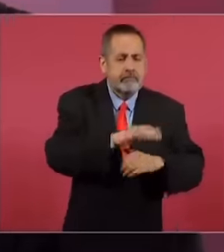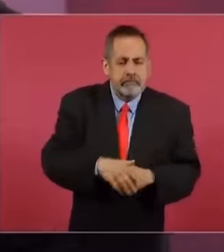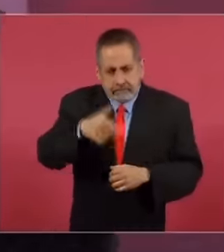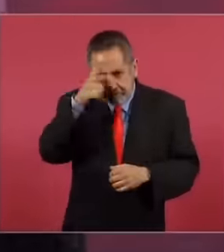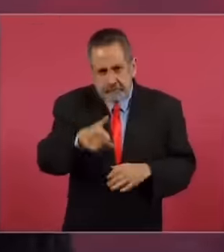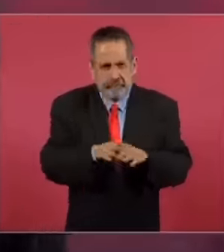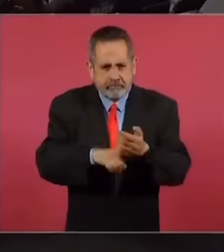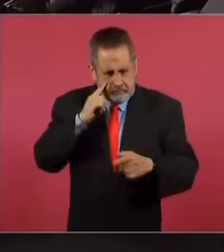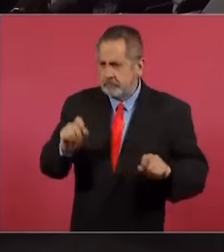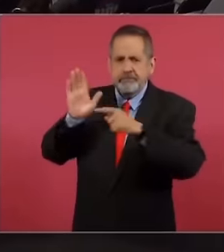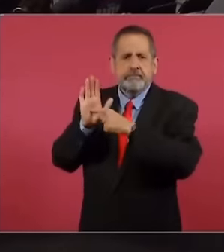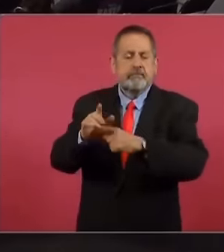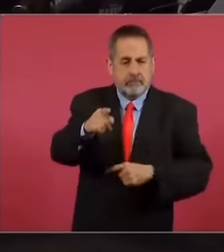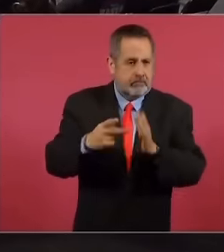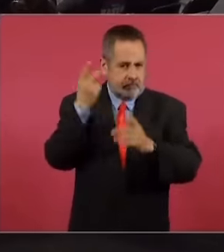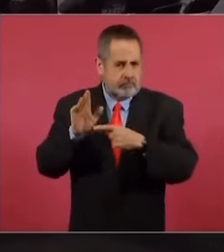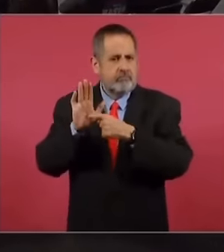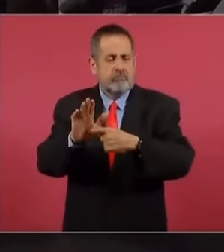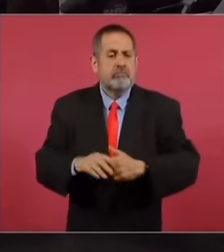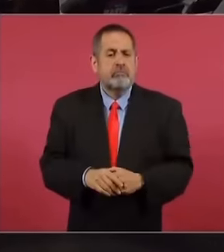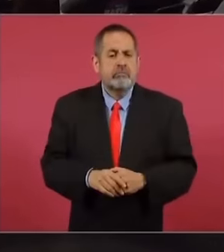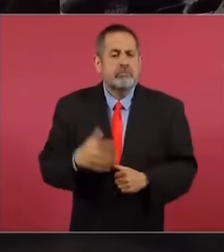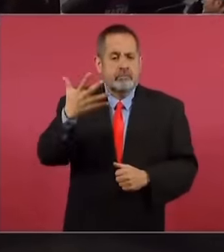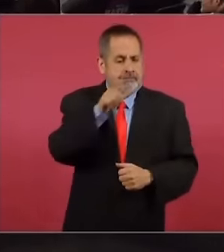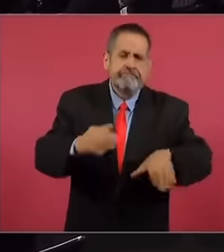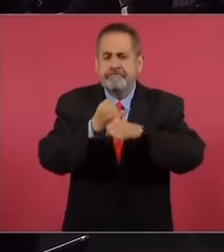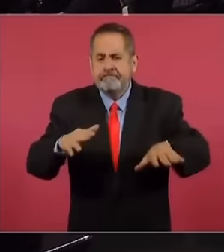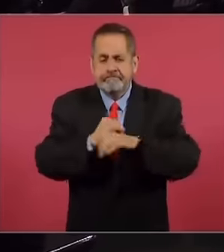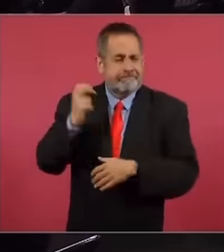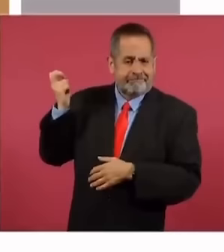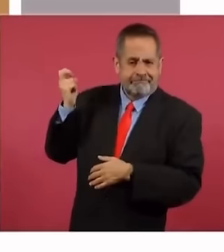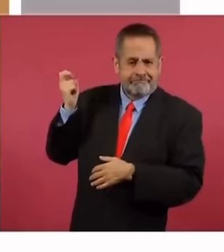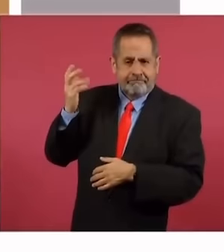¿Y qué se encontró? Pónme de nuevo los cinco apartados.